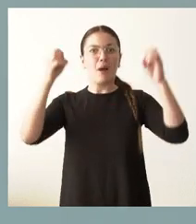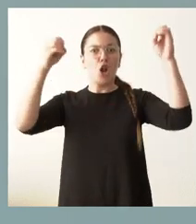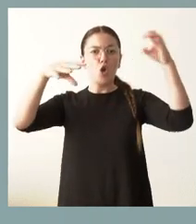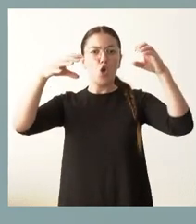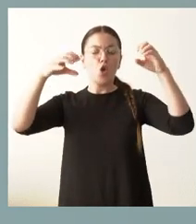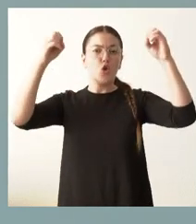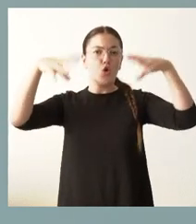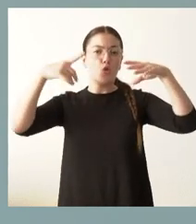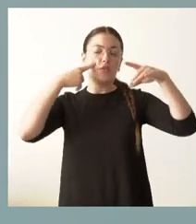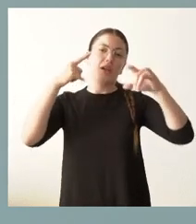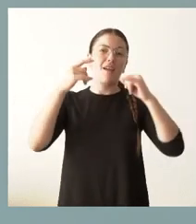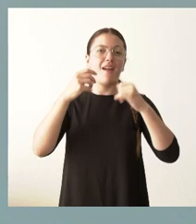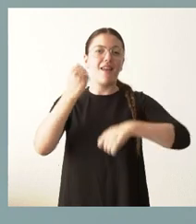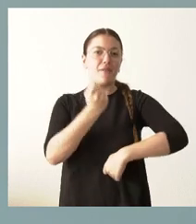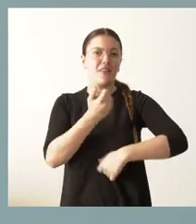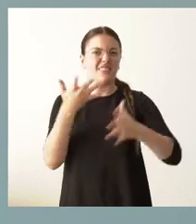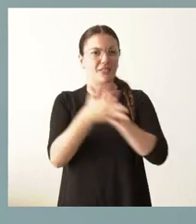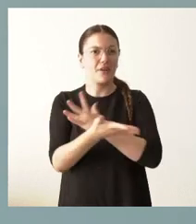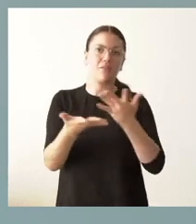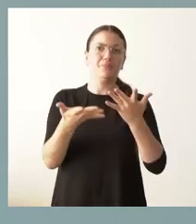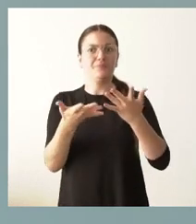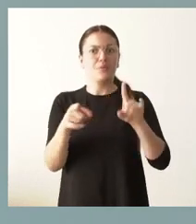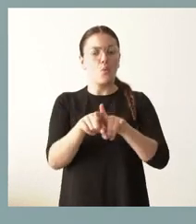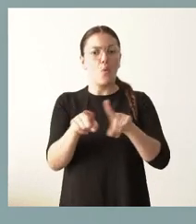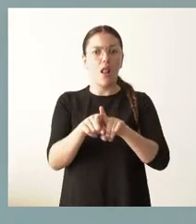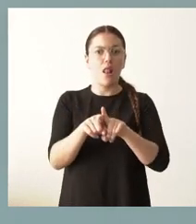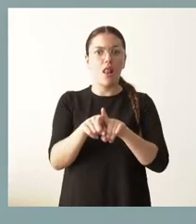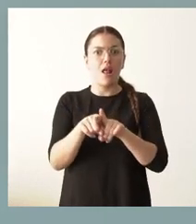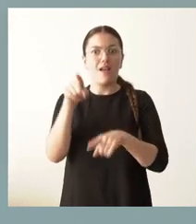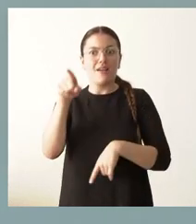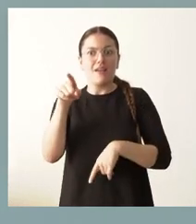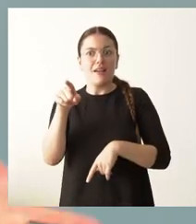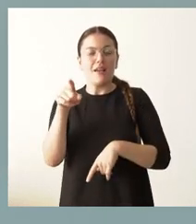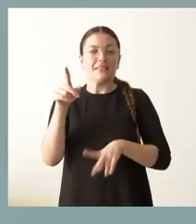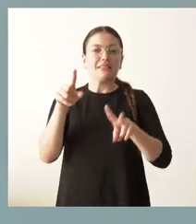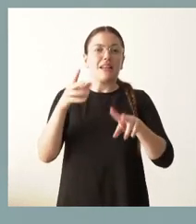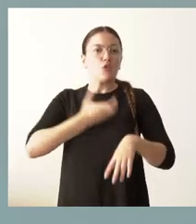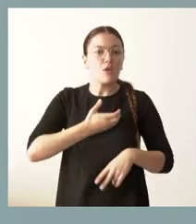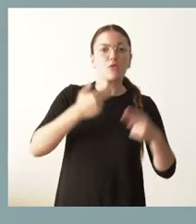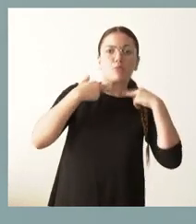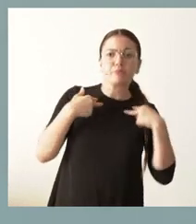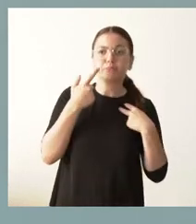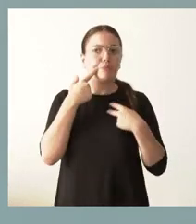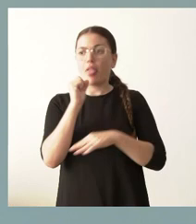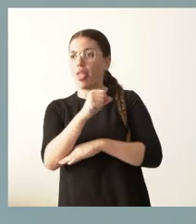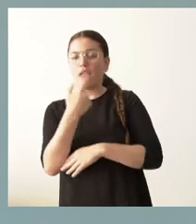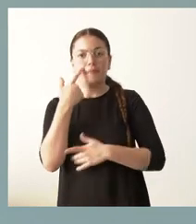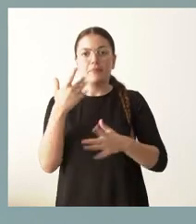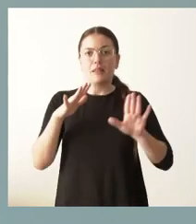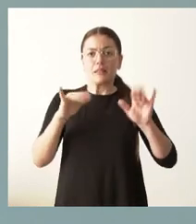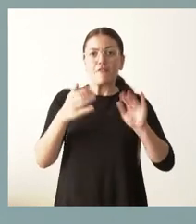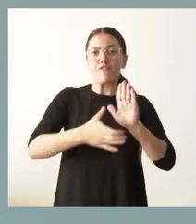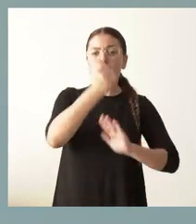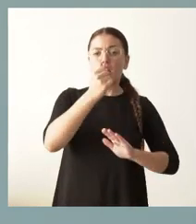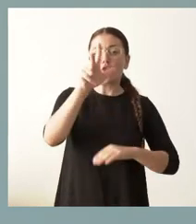lo cual, dice bien a las claras que no se ha contado con las corporaciones locales ni se ha contado con la Federación Nacional de Municipios y Provincias.